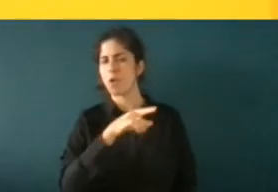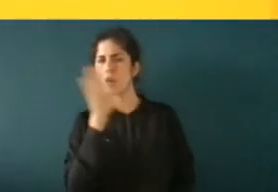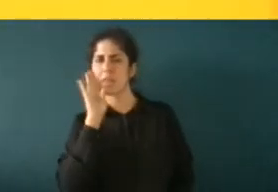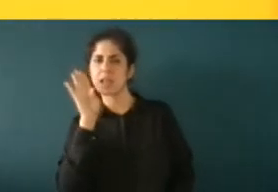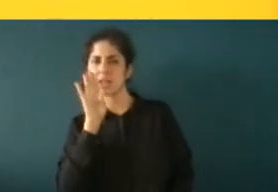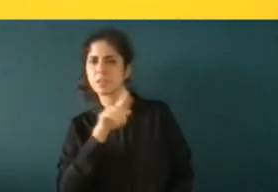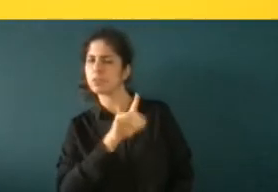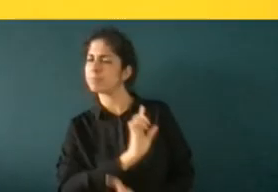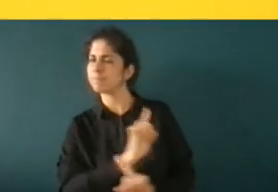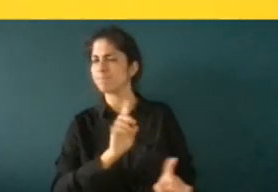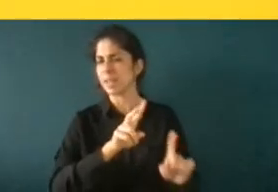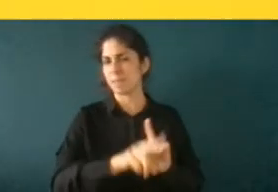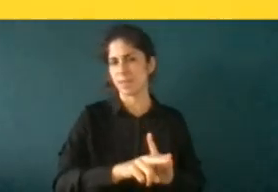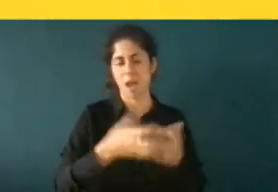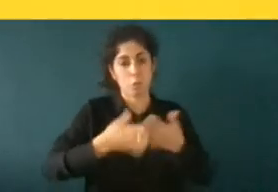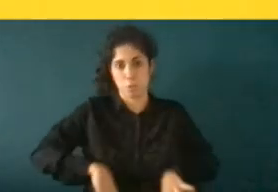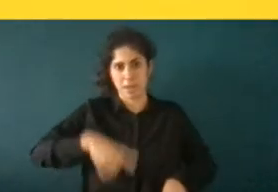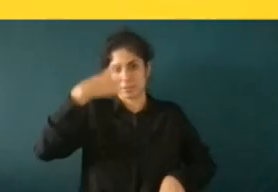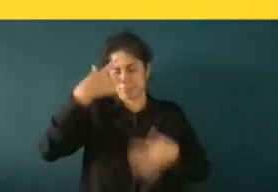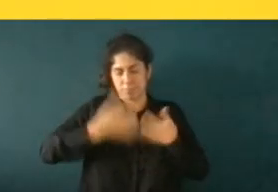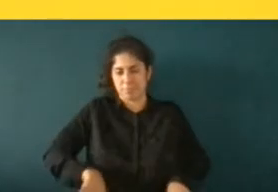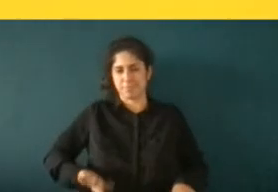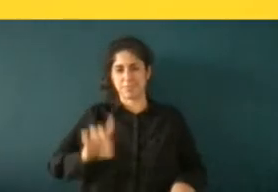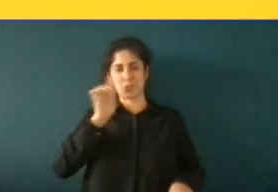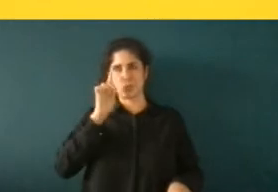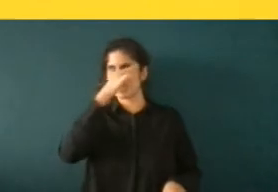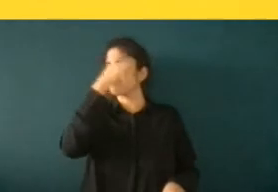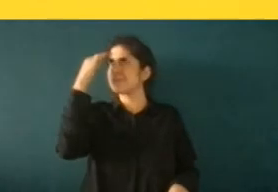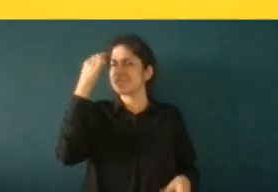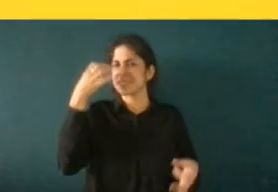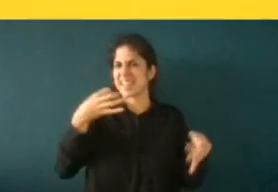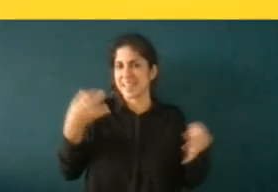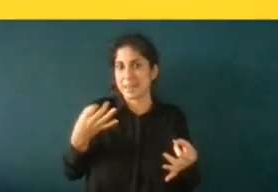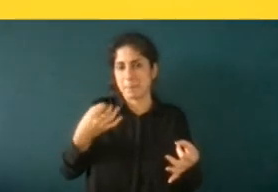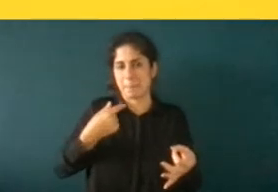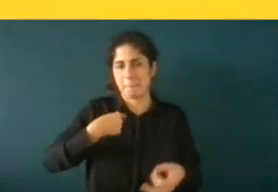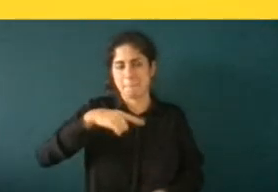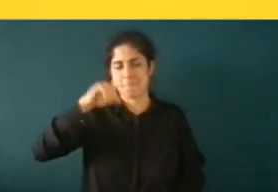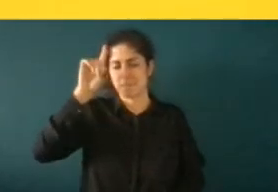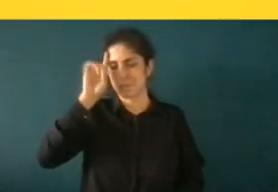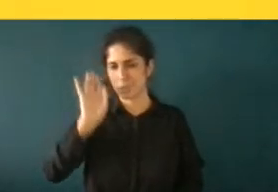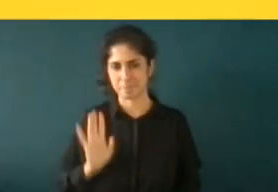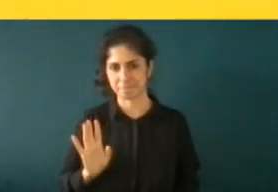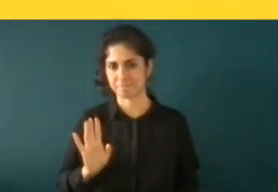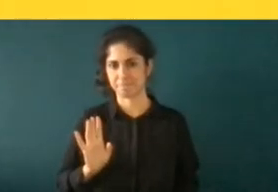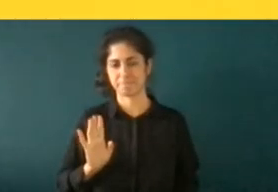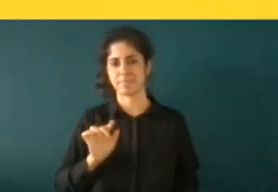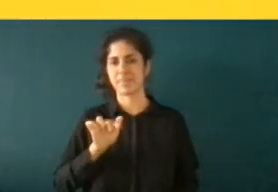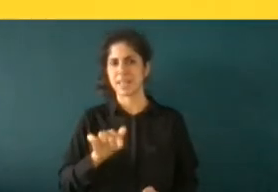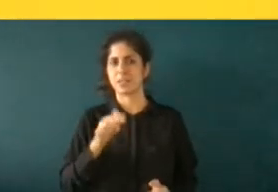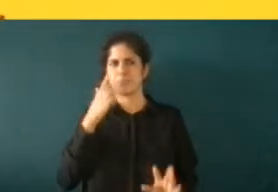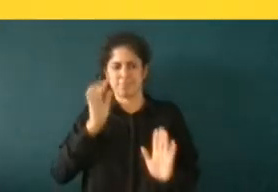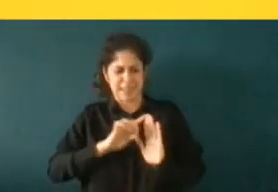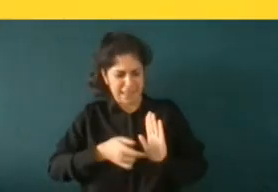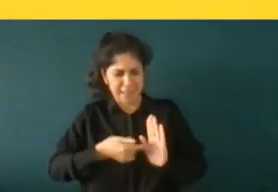y en fin no sé ni qué se les pasa por la mente ¿no? esto hay que decir que esto no está permitido por la ley es decir la